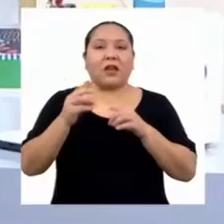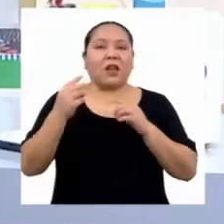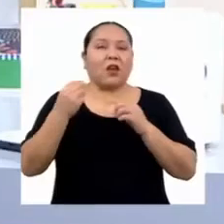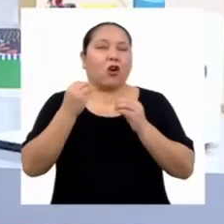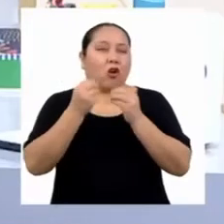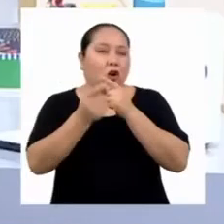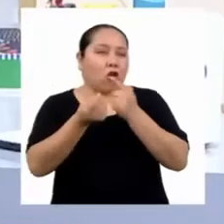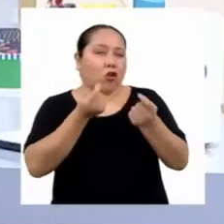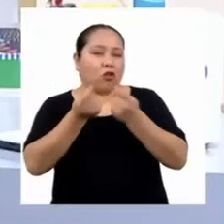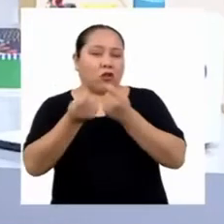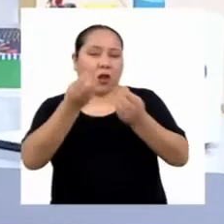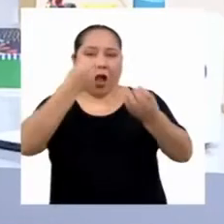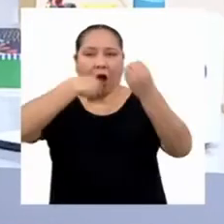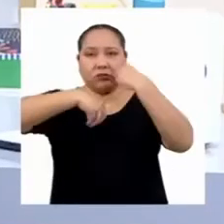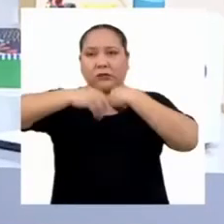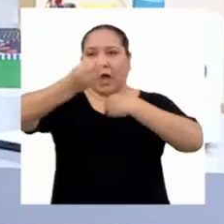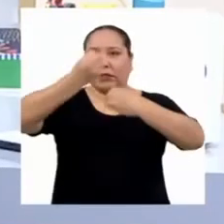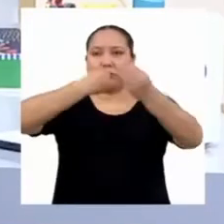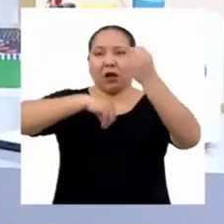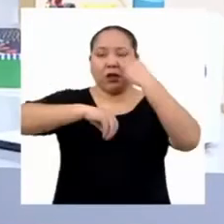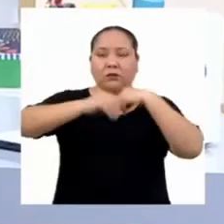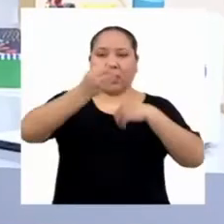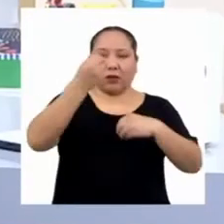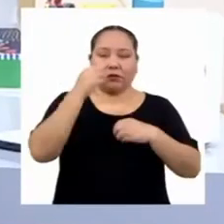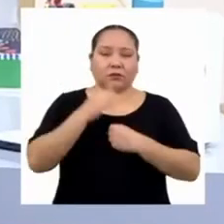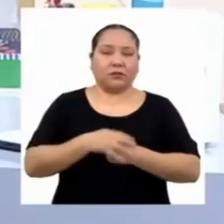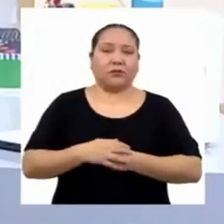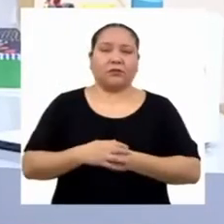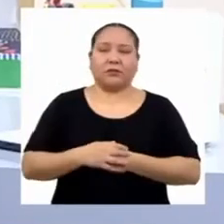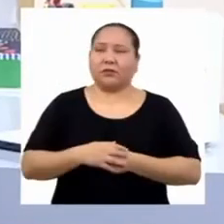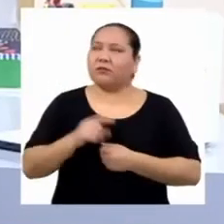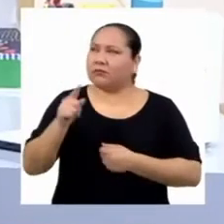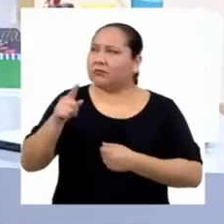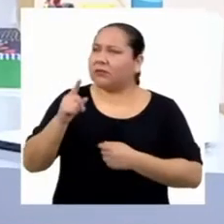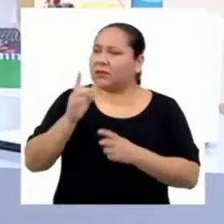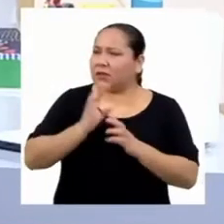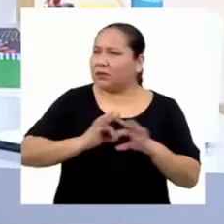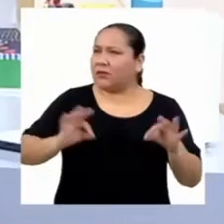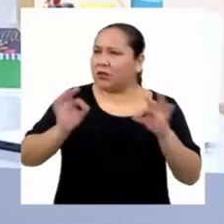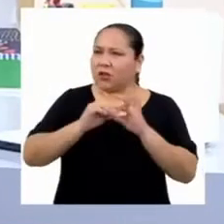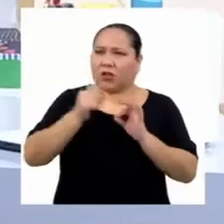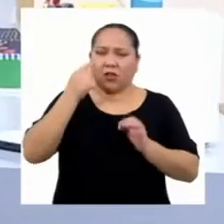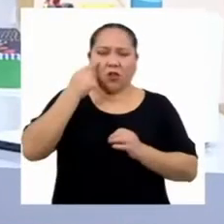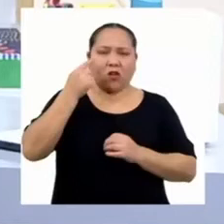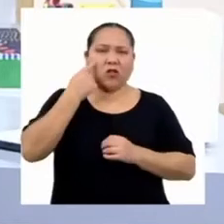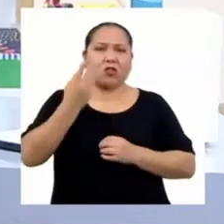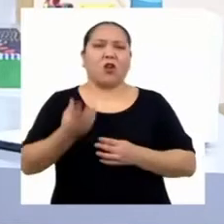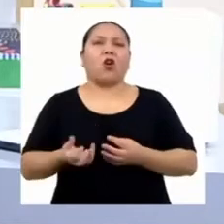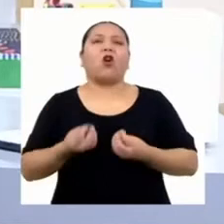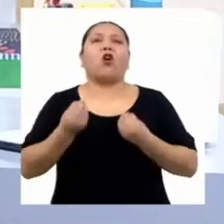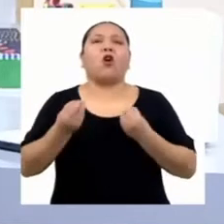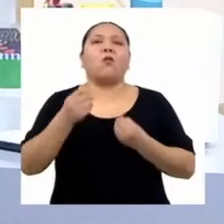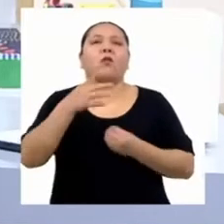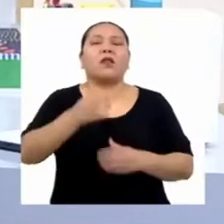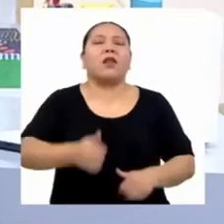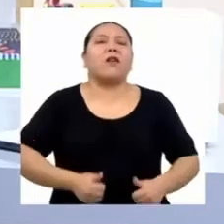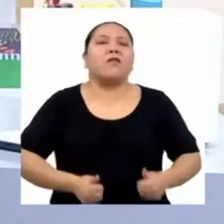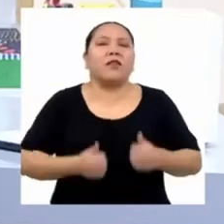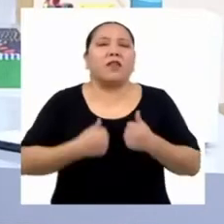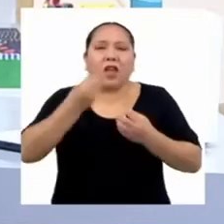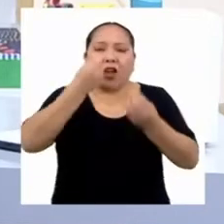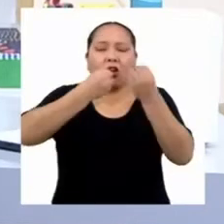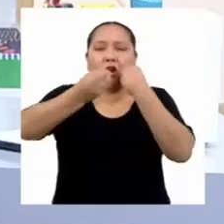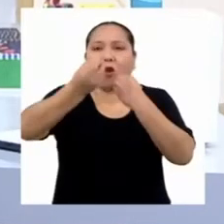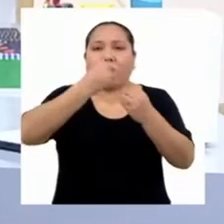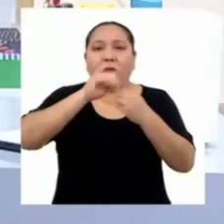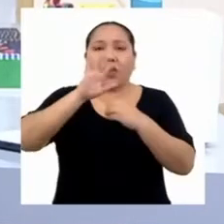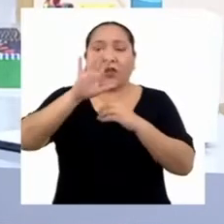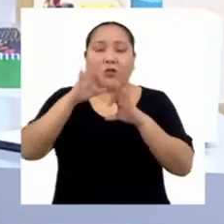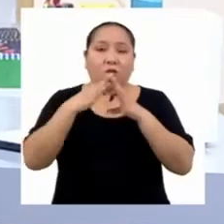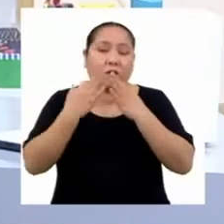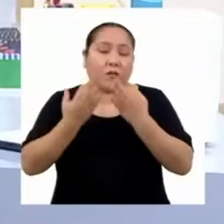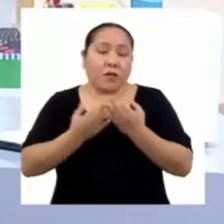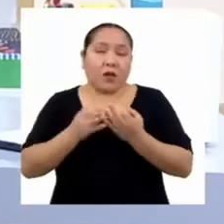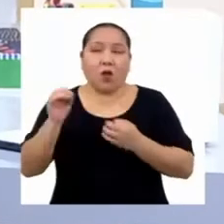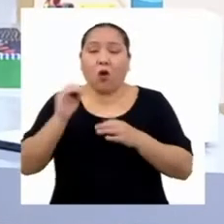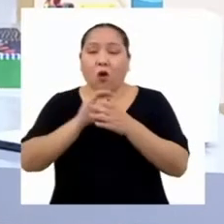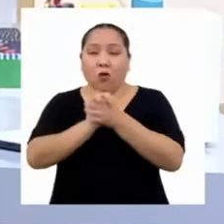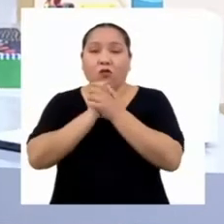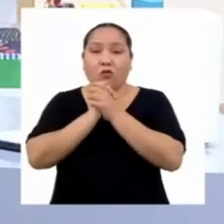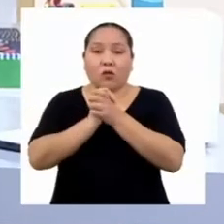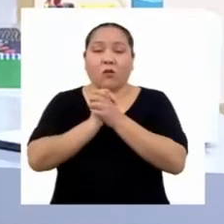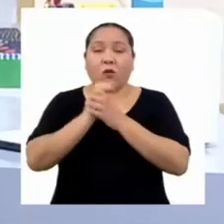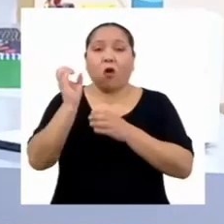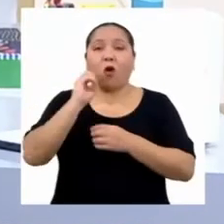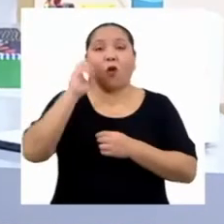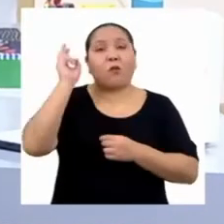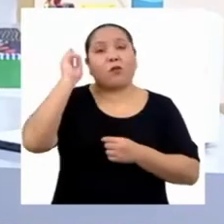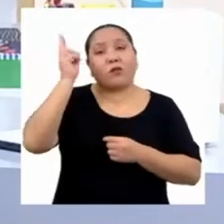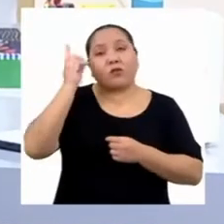alimentos. Sería muy interesante conocer qué tan saludables son los hábitos de tu familia, los de tus compañeras y compañeros de clase, y los de tus